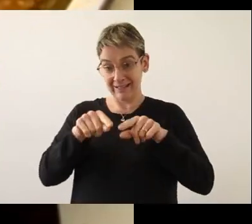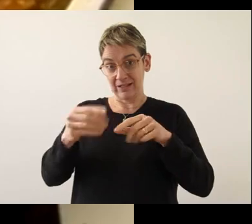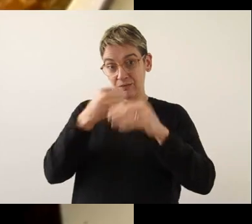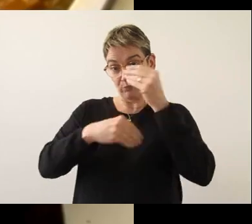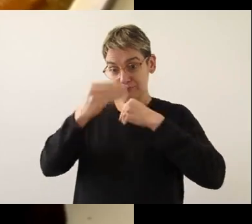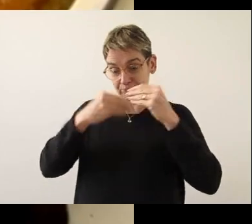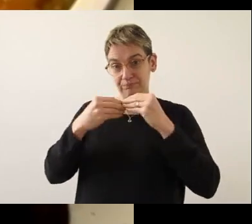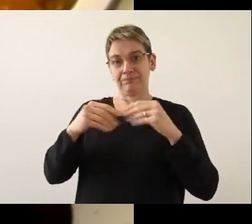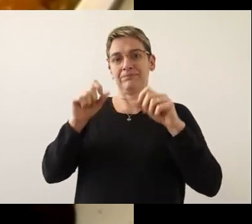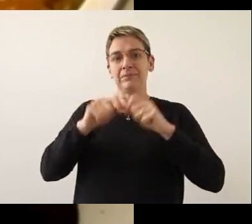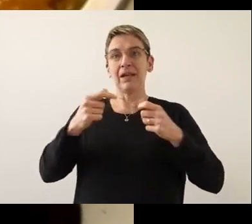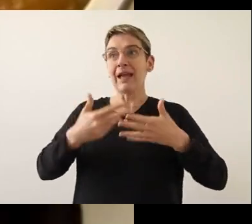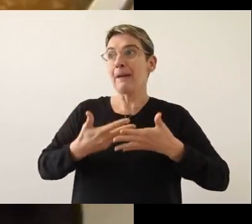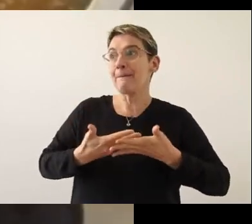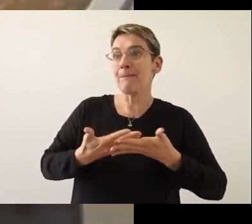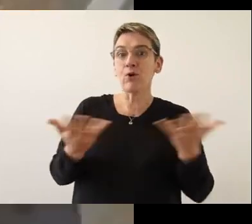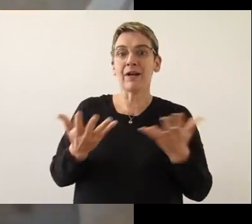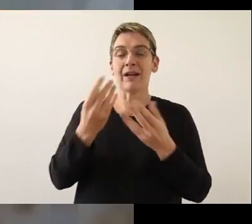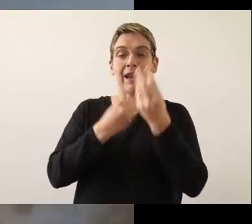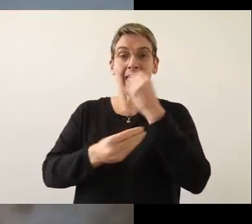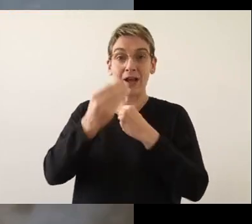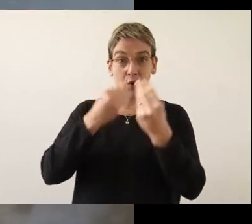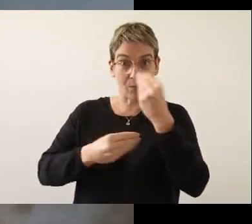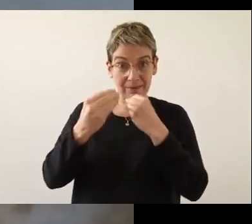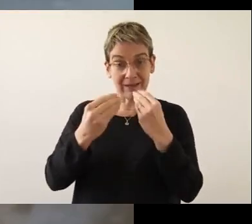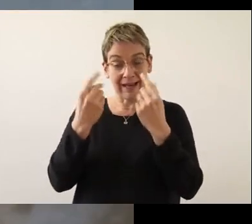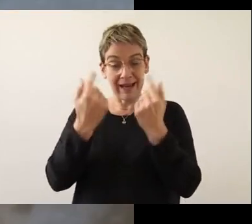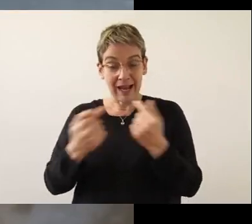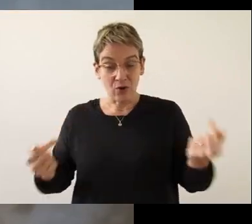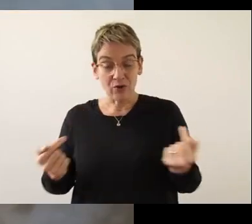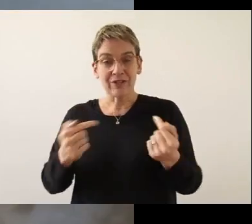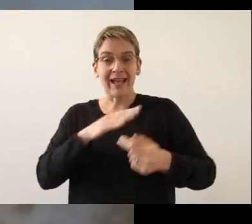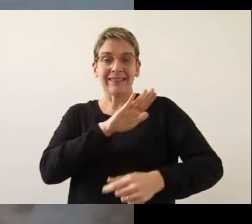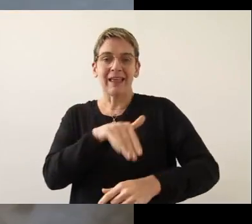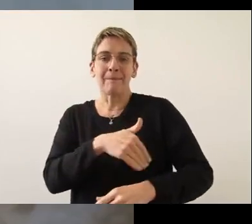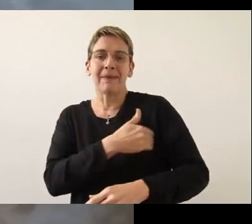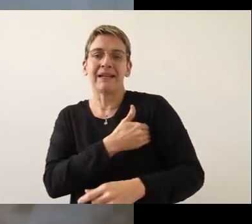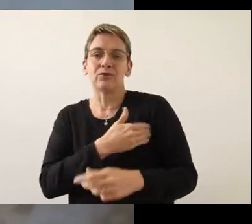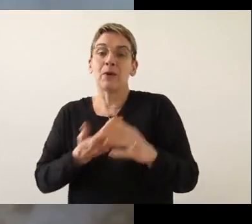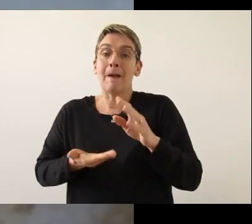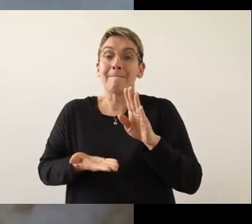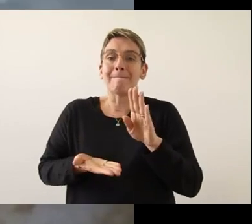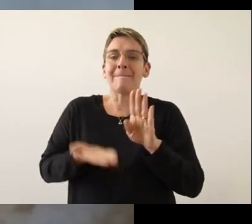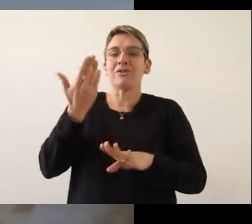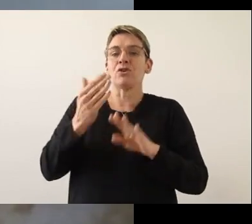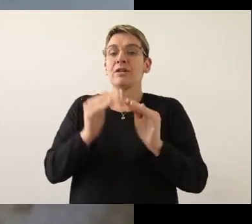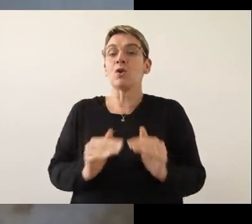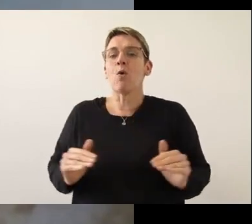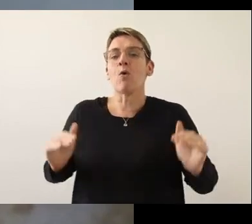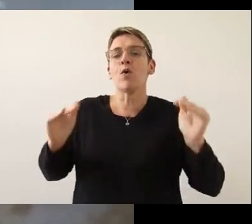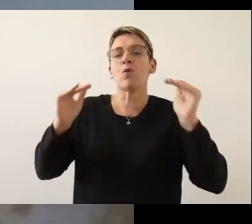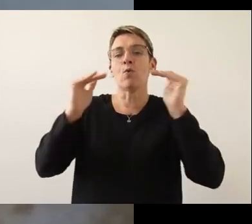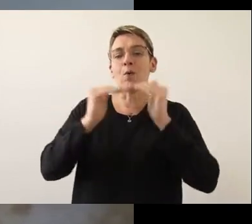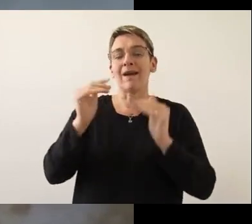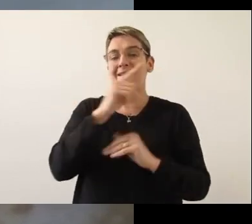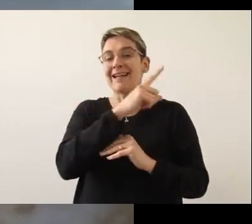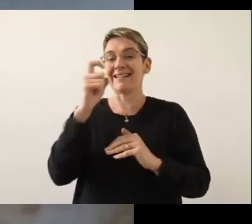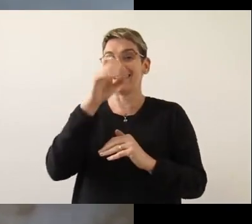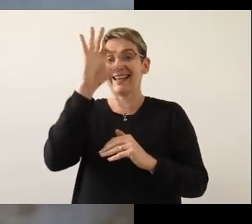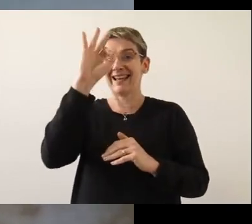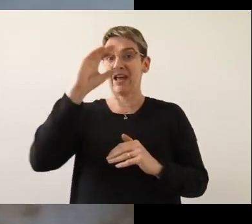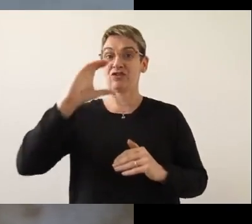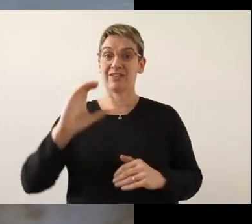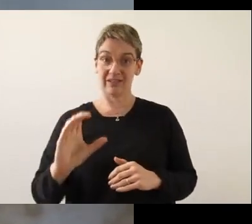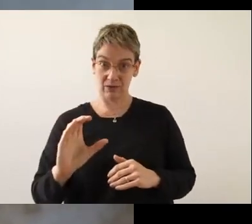es exponer los alimentos y utensilios a temperaturas mayores o iguales a 100 grados